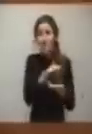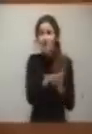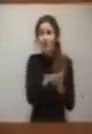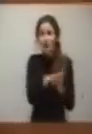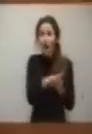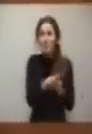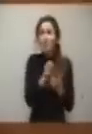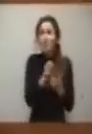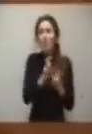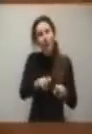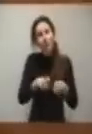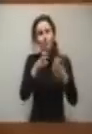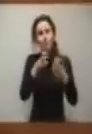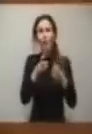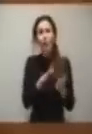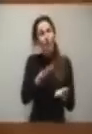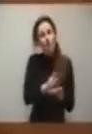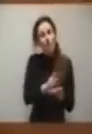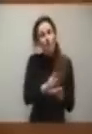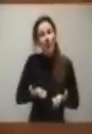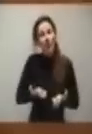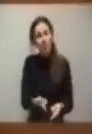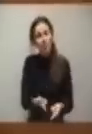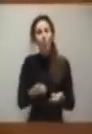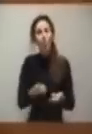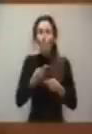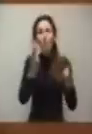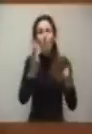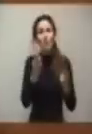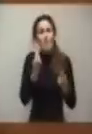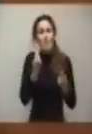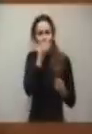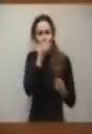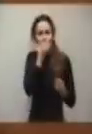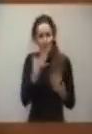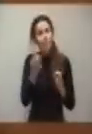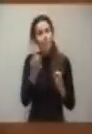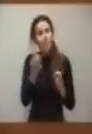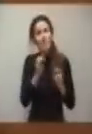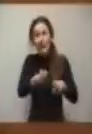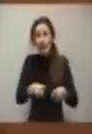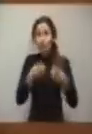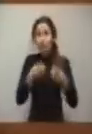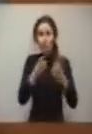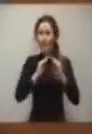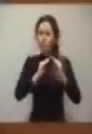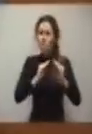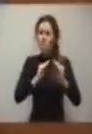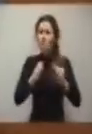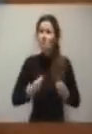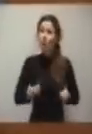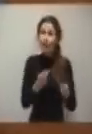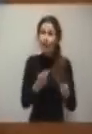reestructuración del gasto público, que yo creo que forma parte, digamos, que hay que reestructurar el gasto público, yo creo que es un asunto asumido